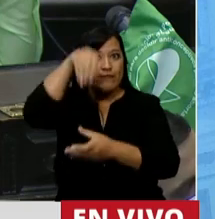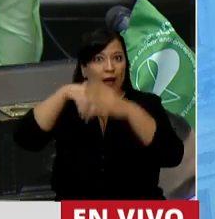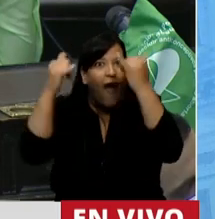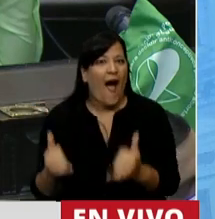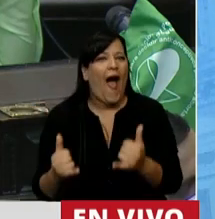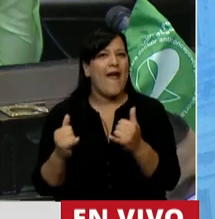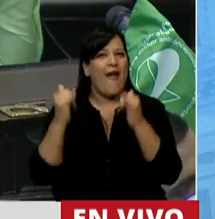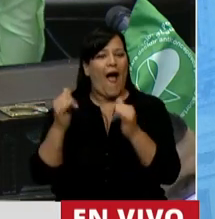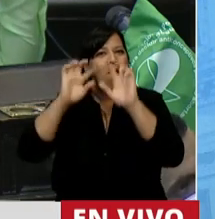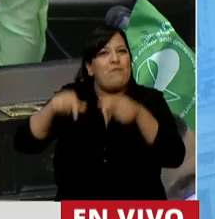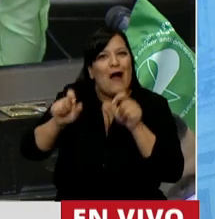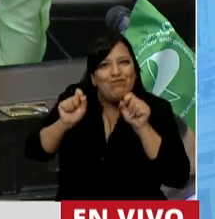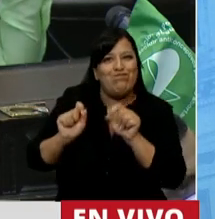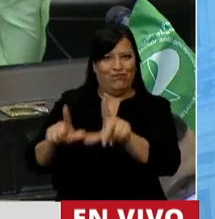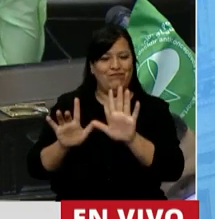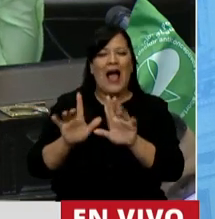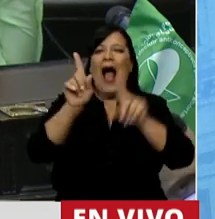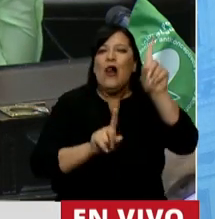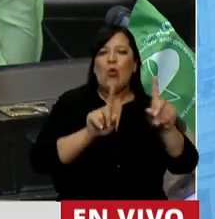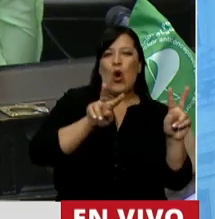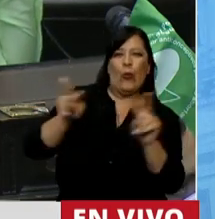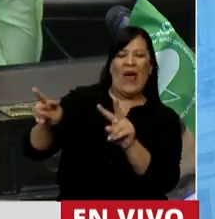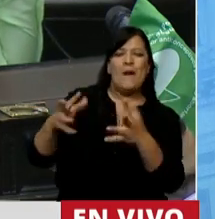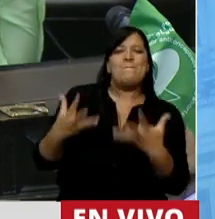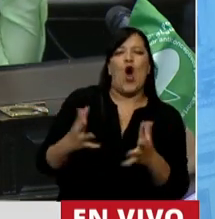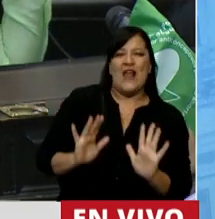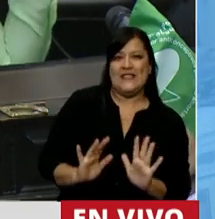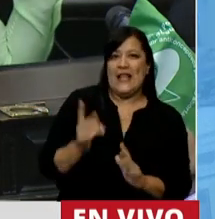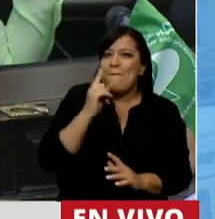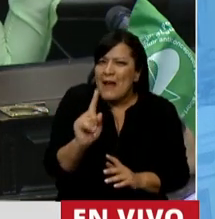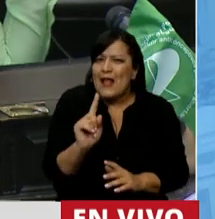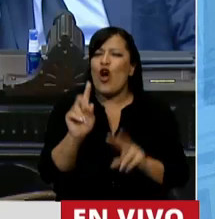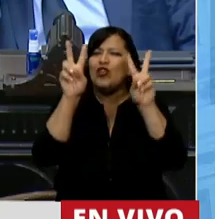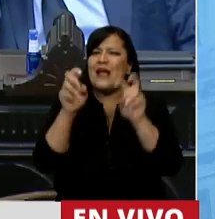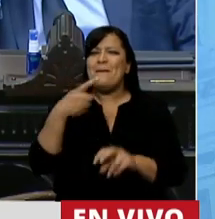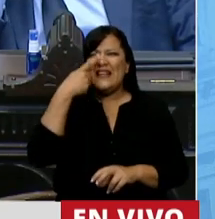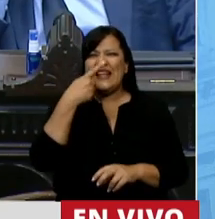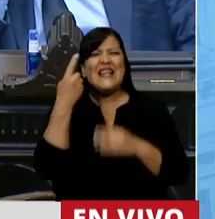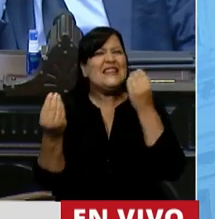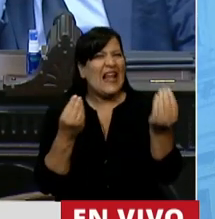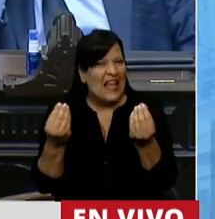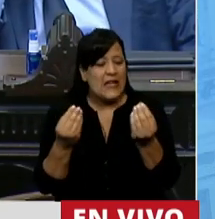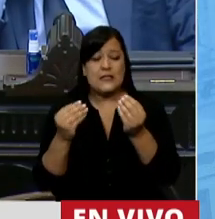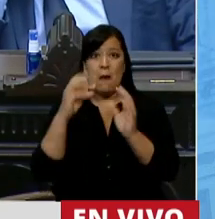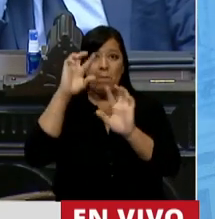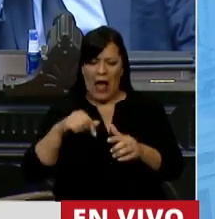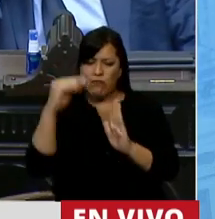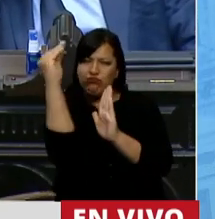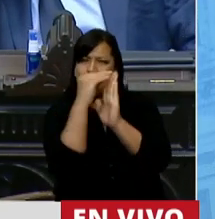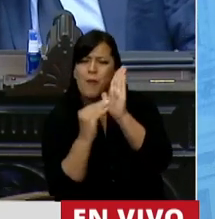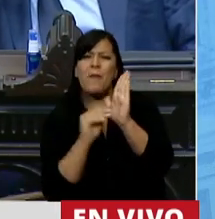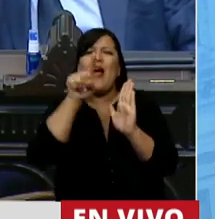Una agenda que a veces a algunos les molesta, pero lo que es interesante es que es una agenda que salió